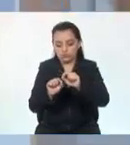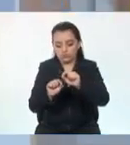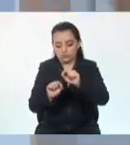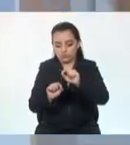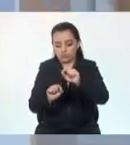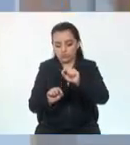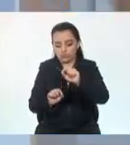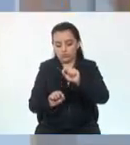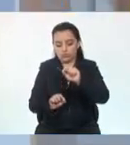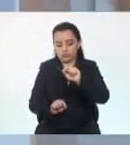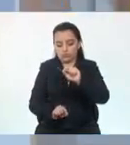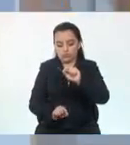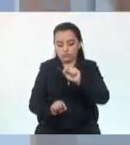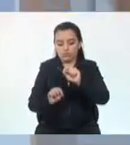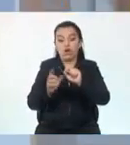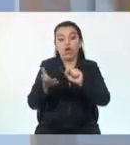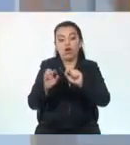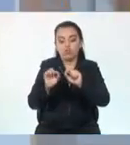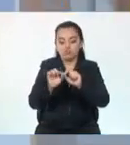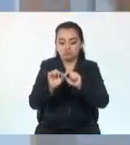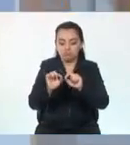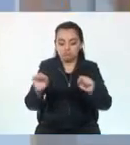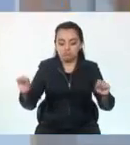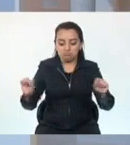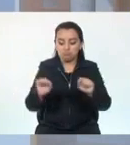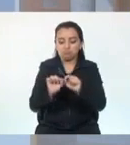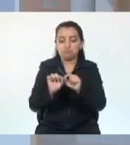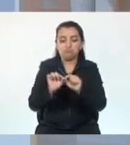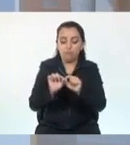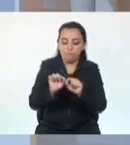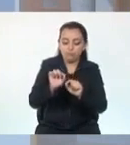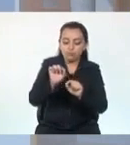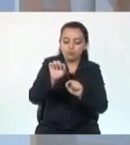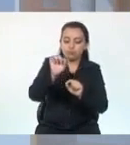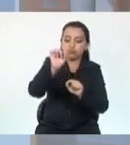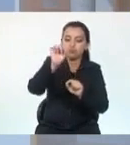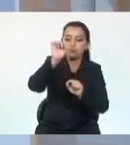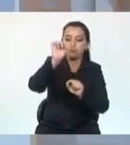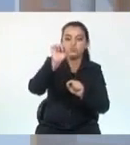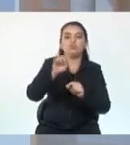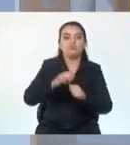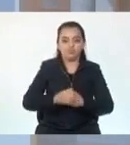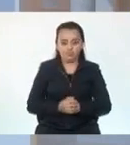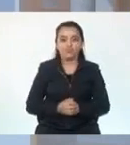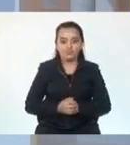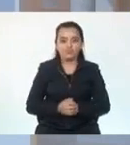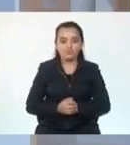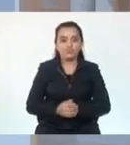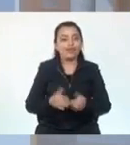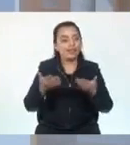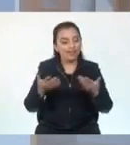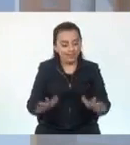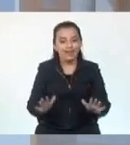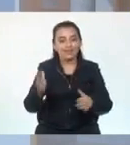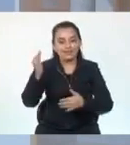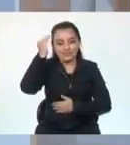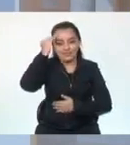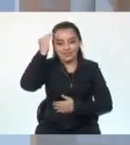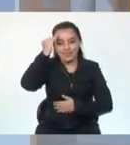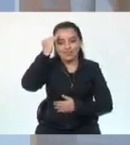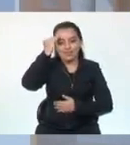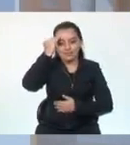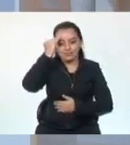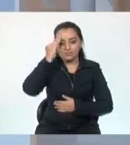Ahora sabemos que para ubicar un lugar específico necesitamos conocer cuál es su latitud